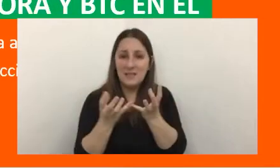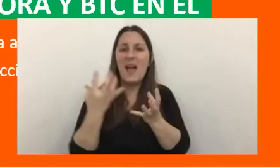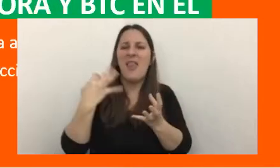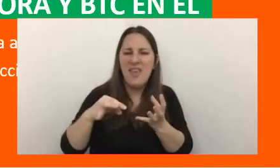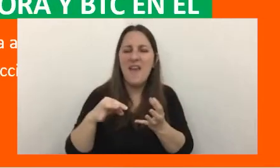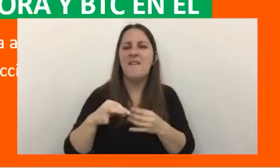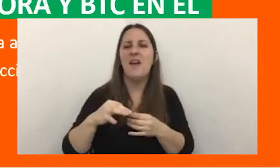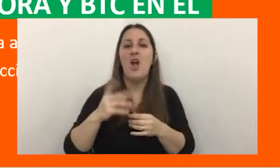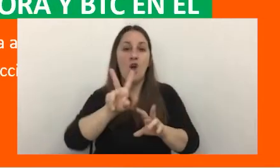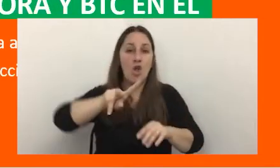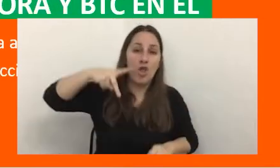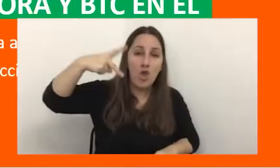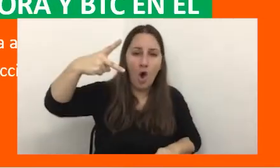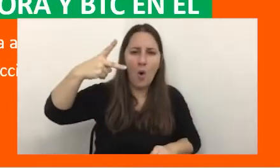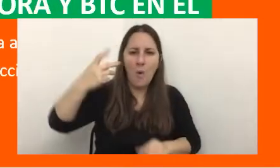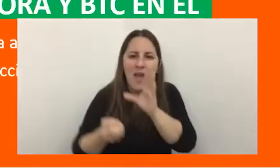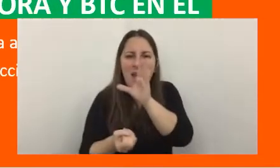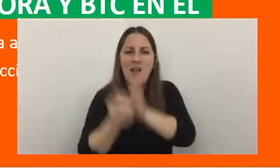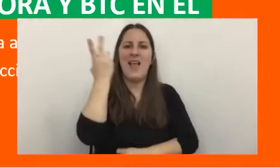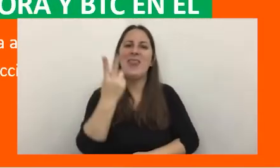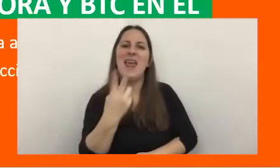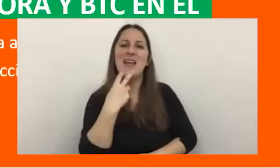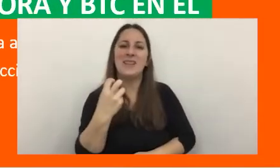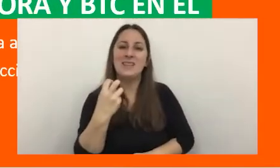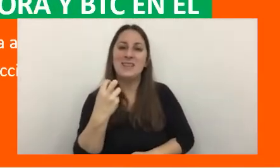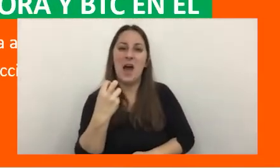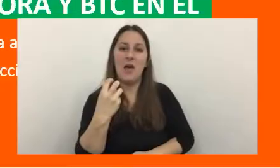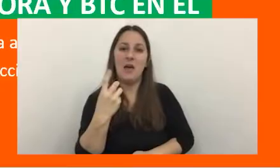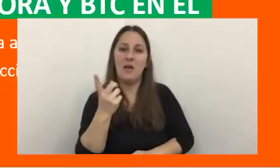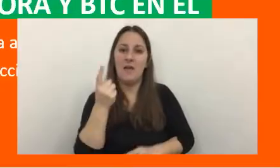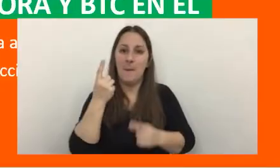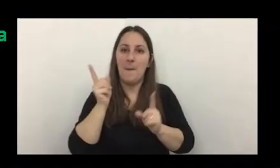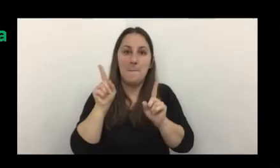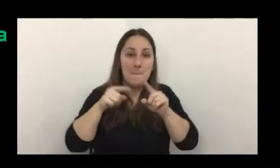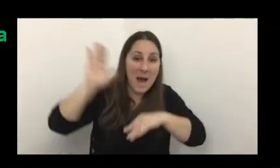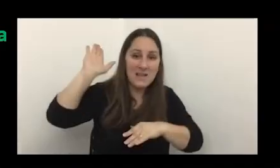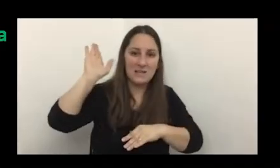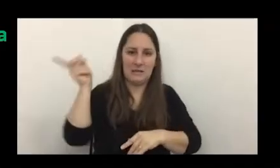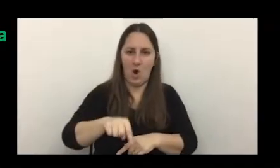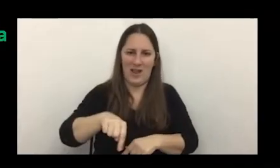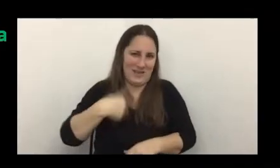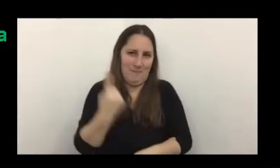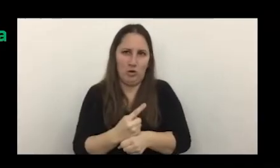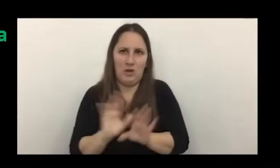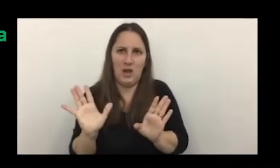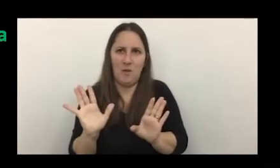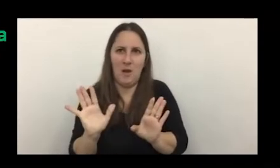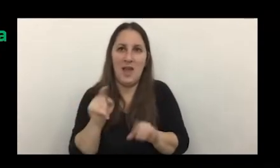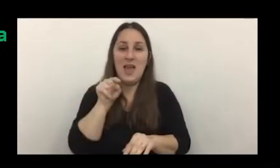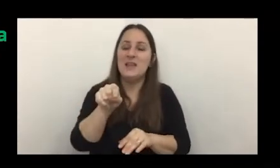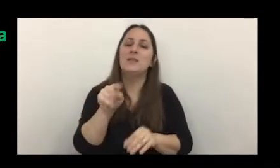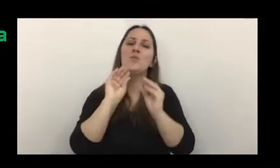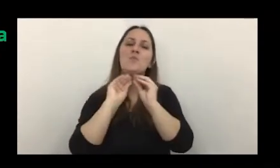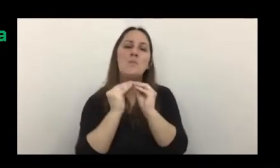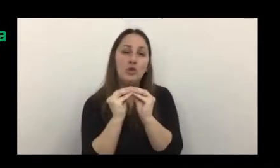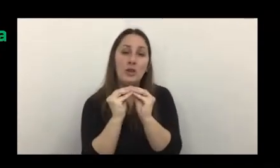generar el doble de corriente eléctrica de lo que genera hoy inviable esta es una de las razones